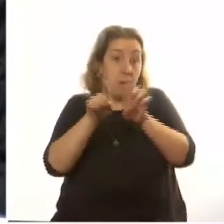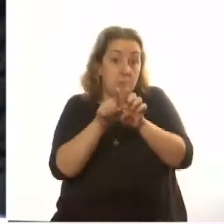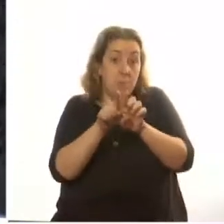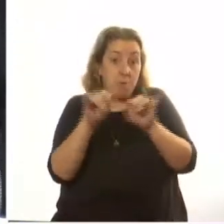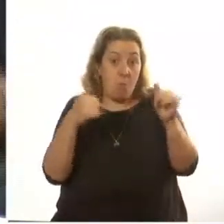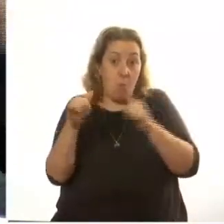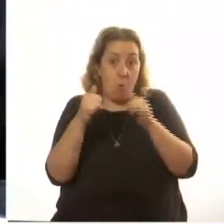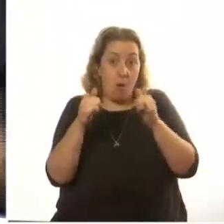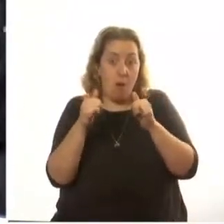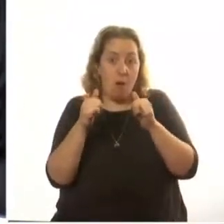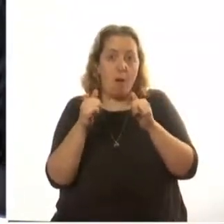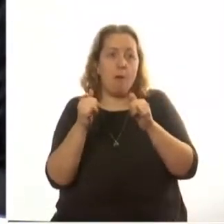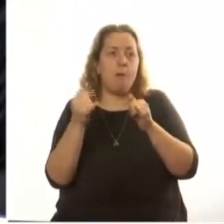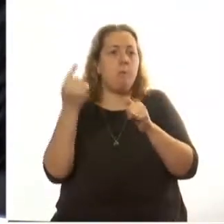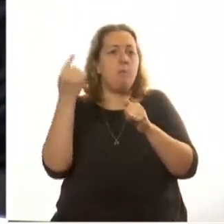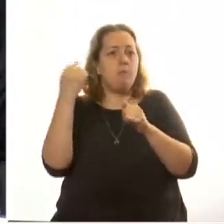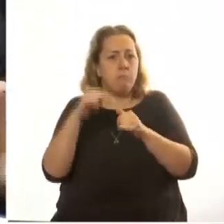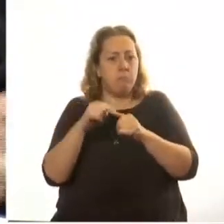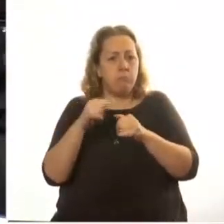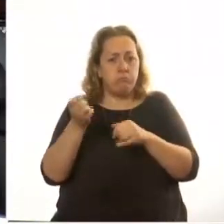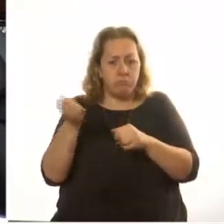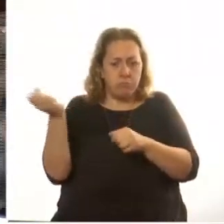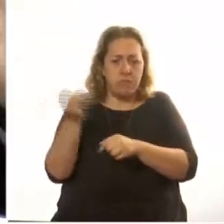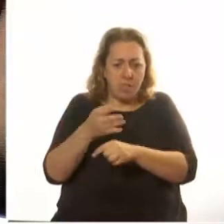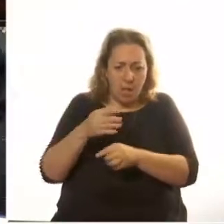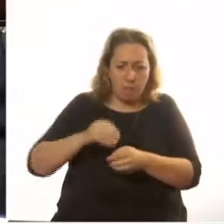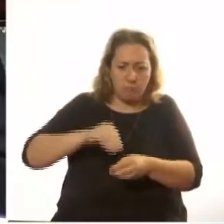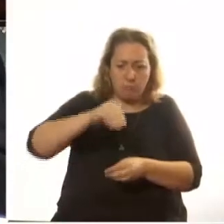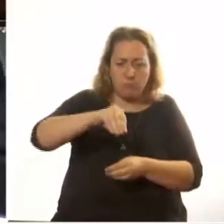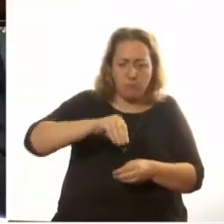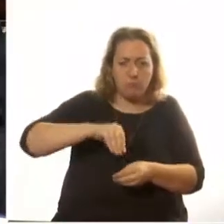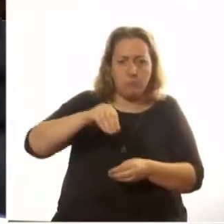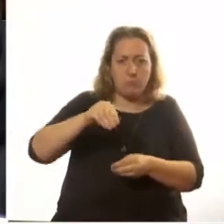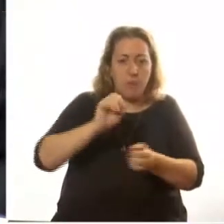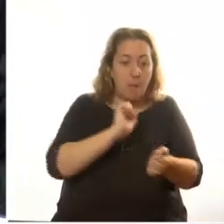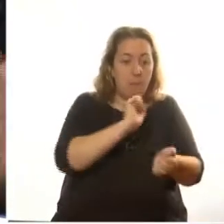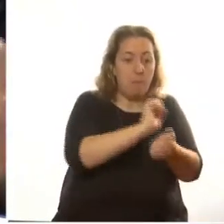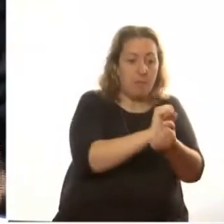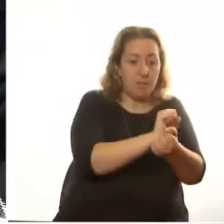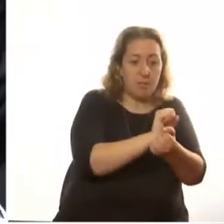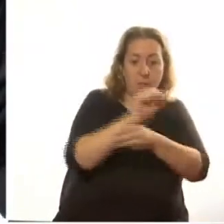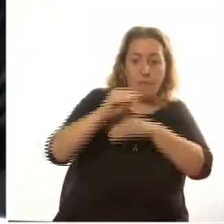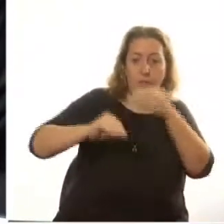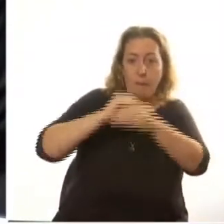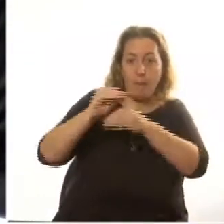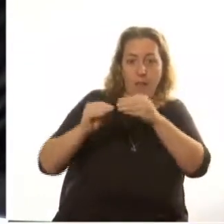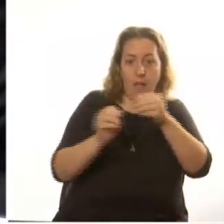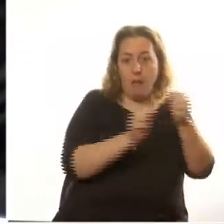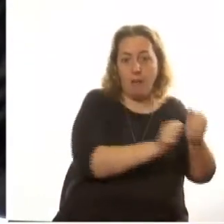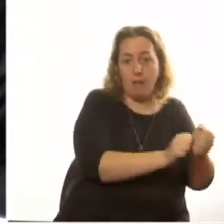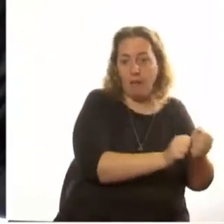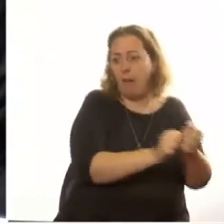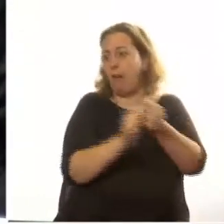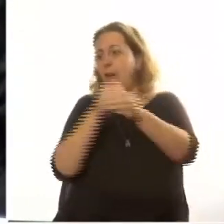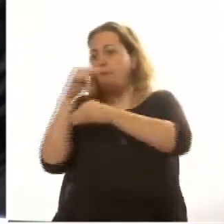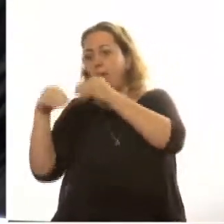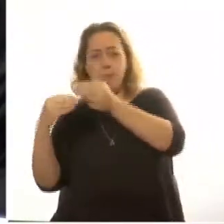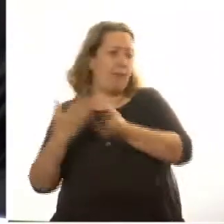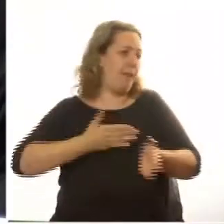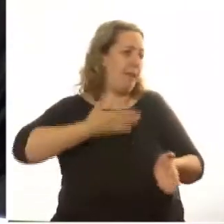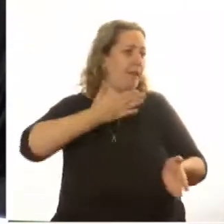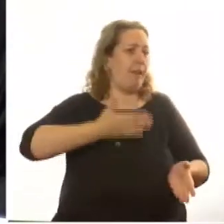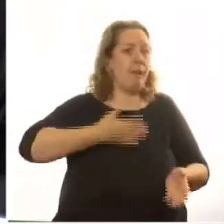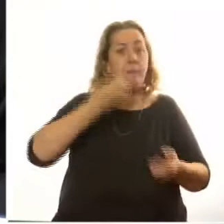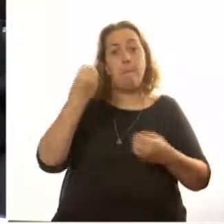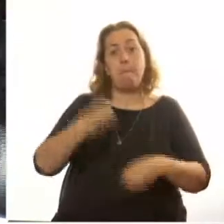entonces tiran y van avanzando casilleros, meten preso a un familiar de AED, como toda la familia tiene que ir a reclamar a su libertad, perdés